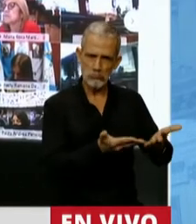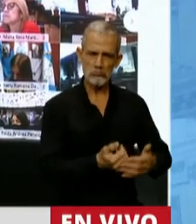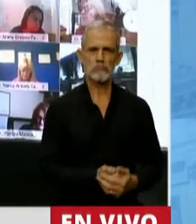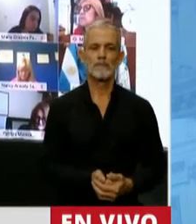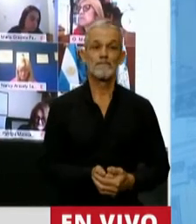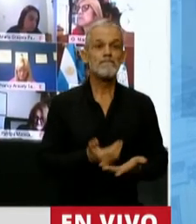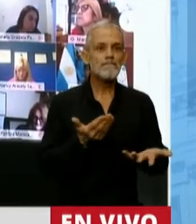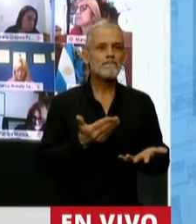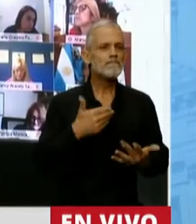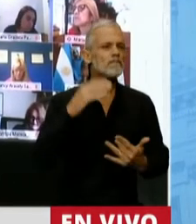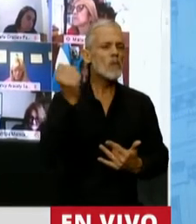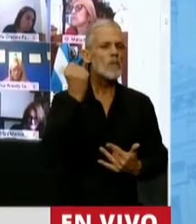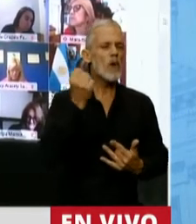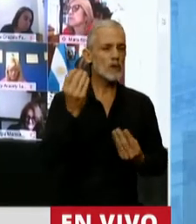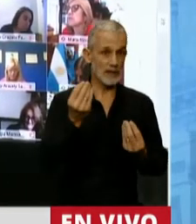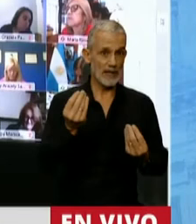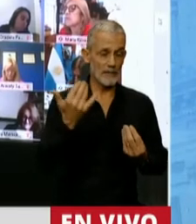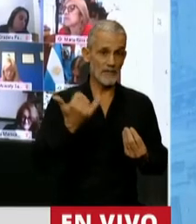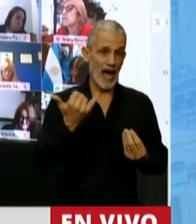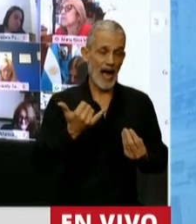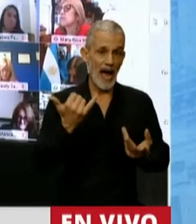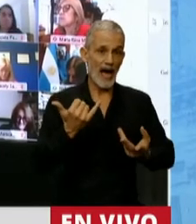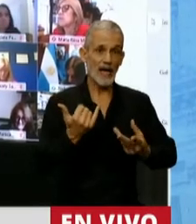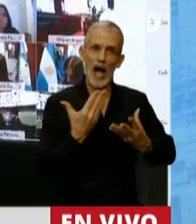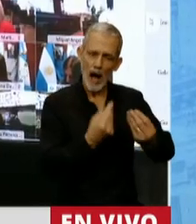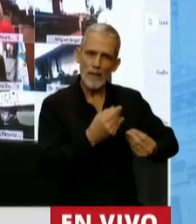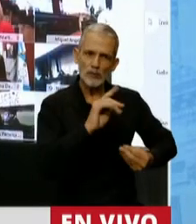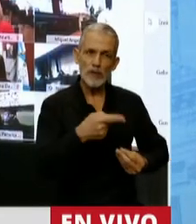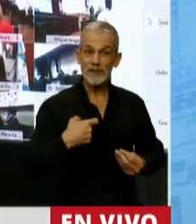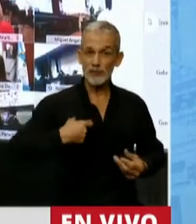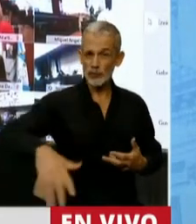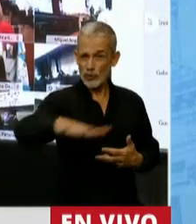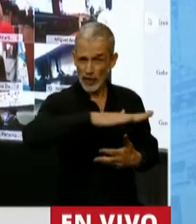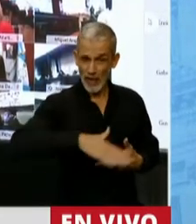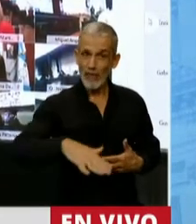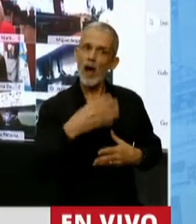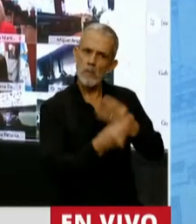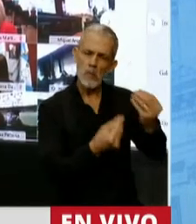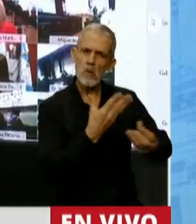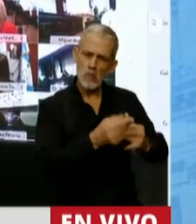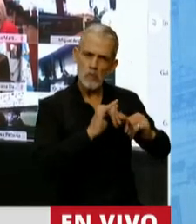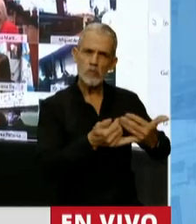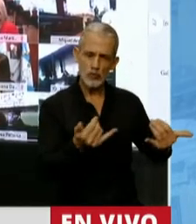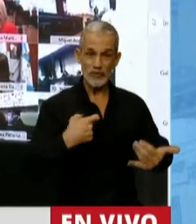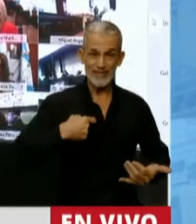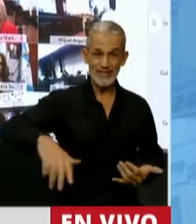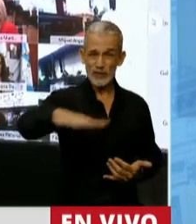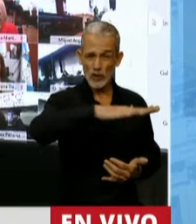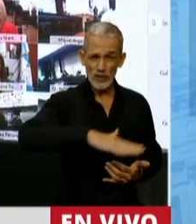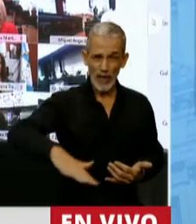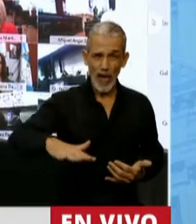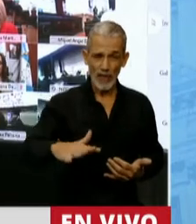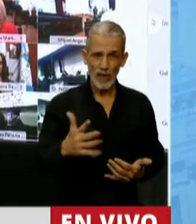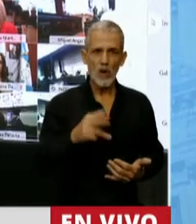Pero lo más importante es que tuvo un amplio acompañamiento social. Sociedad que vio en muchos